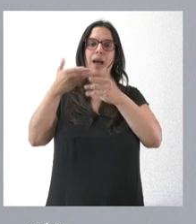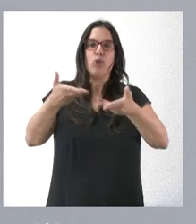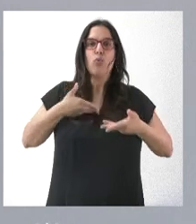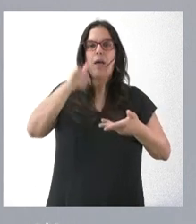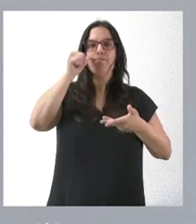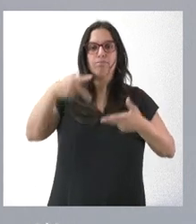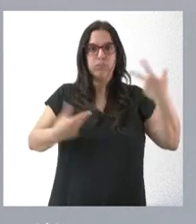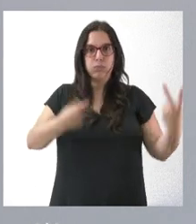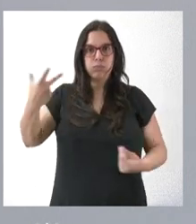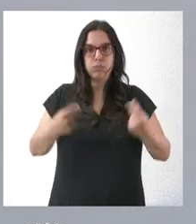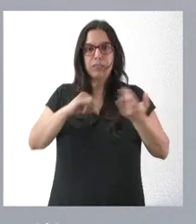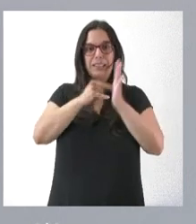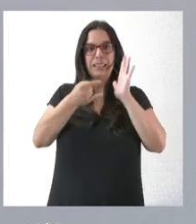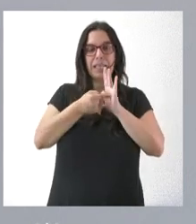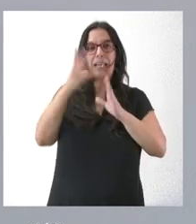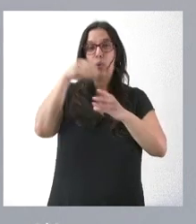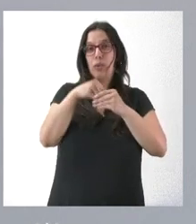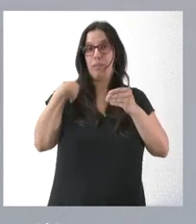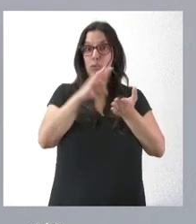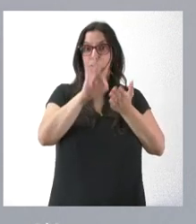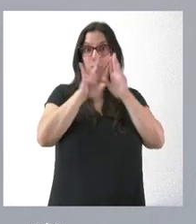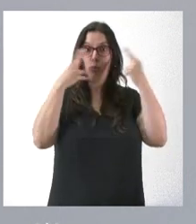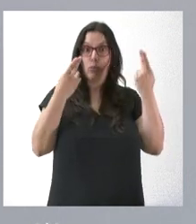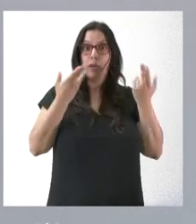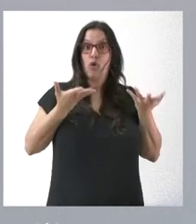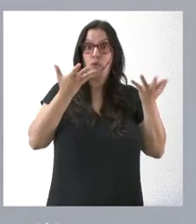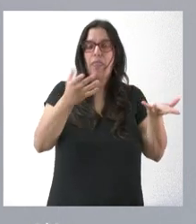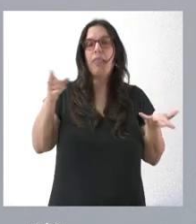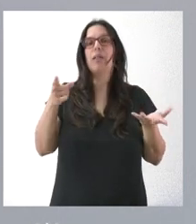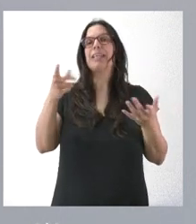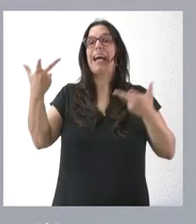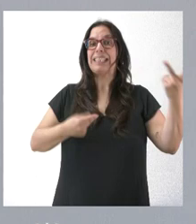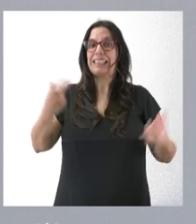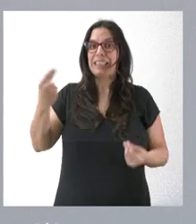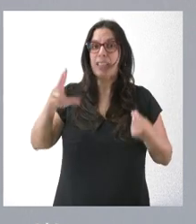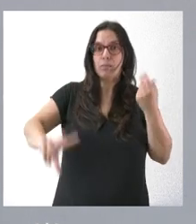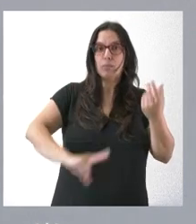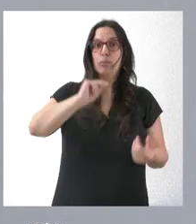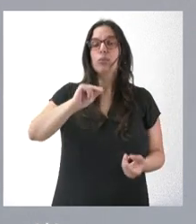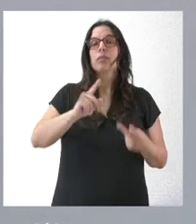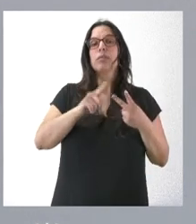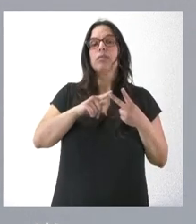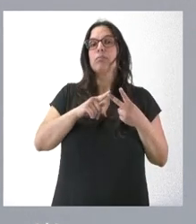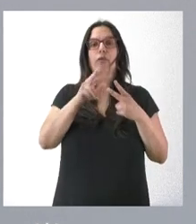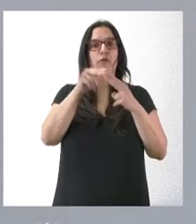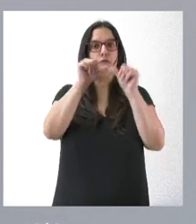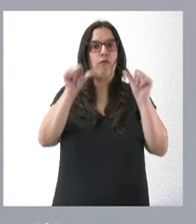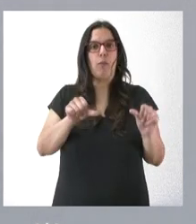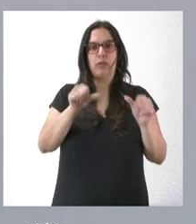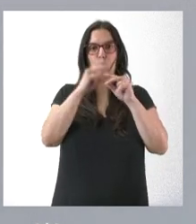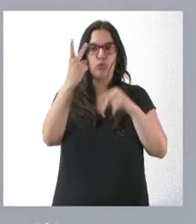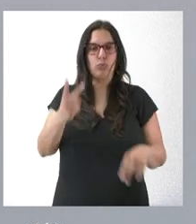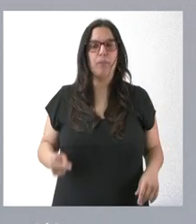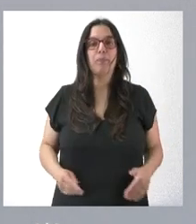técnicas de reproducción asistida, incluidas en la cartera de servicios, en concreto la inseminación artificial y la fecundación in vitro.